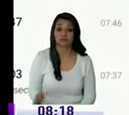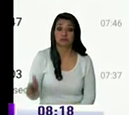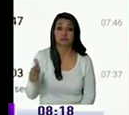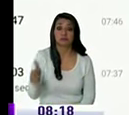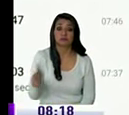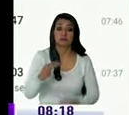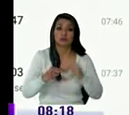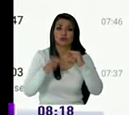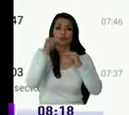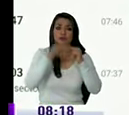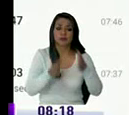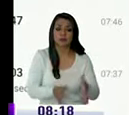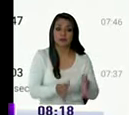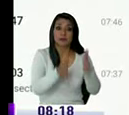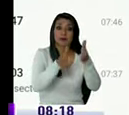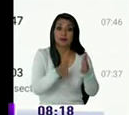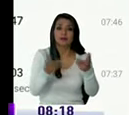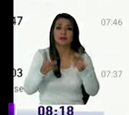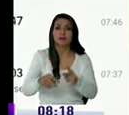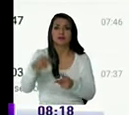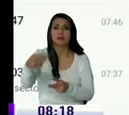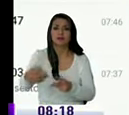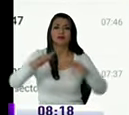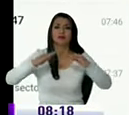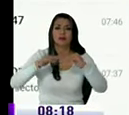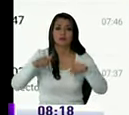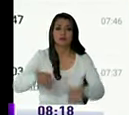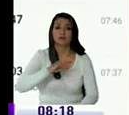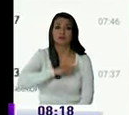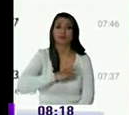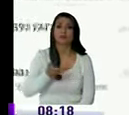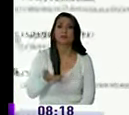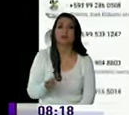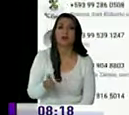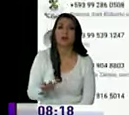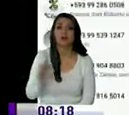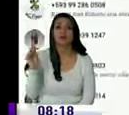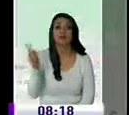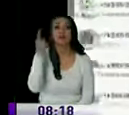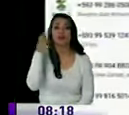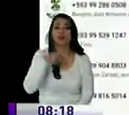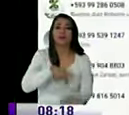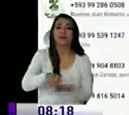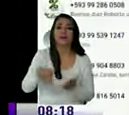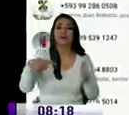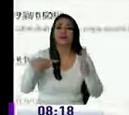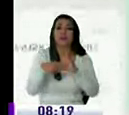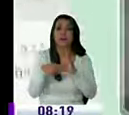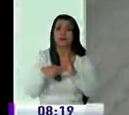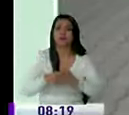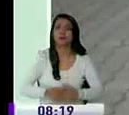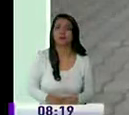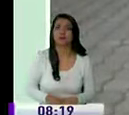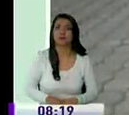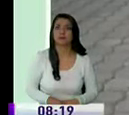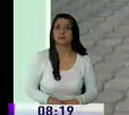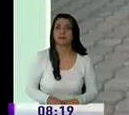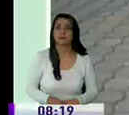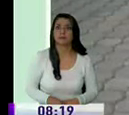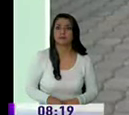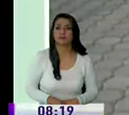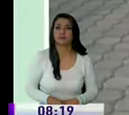serie construyendo una pared y al otro lado casas aquí no hay municipio más bien solo para cobrar impuestos es que es de Ripley miren ustedes eso